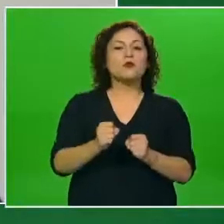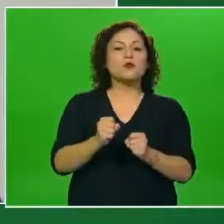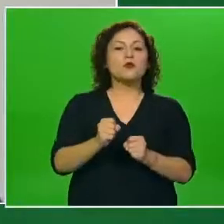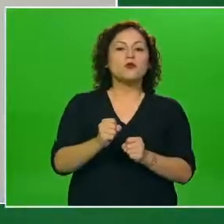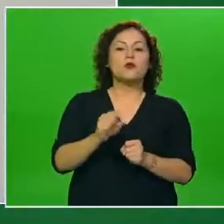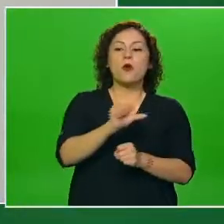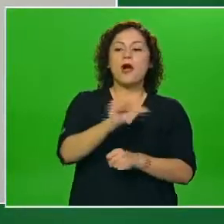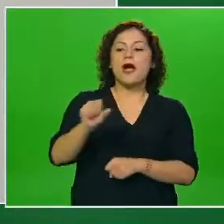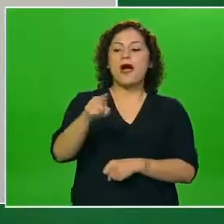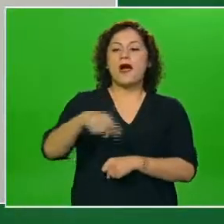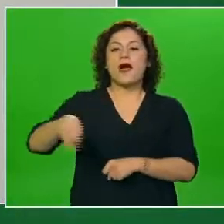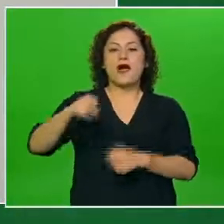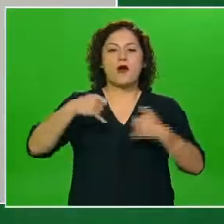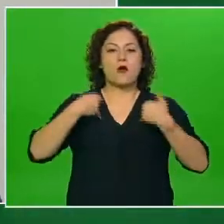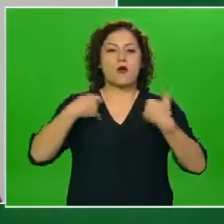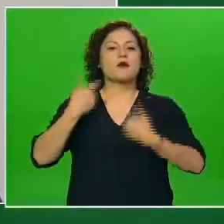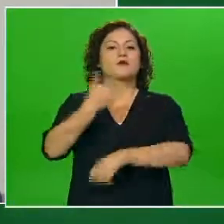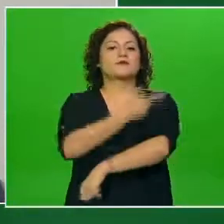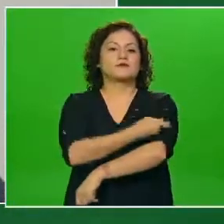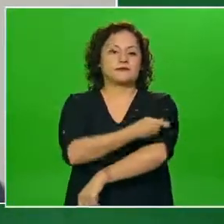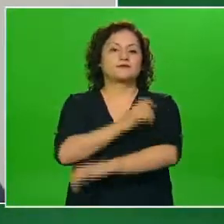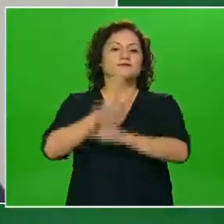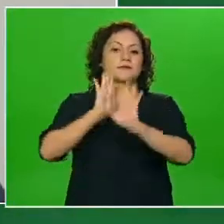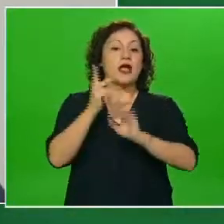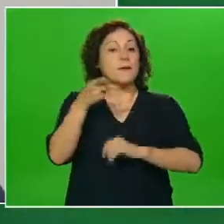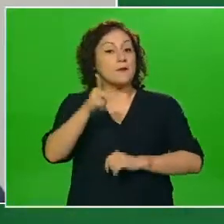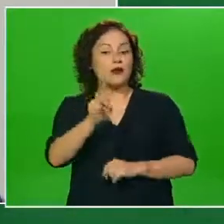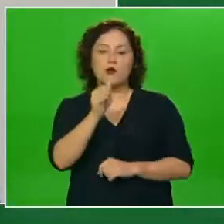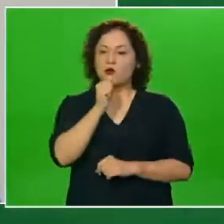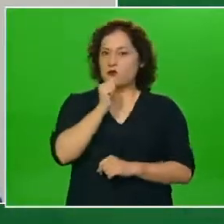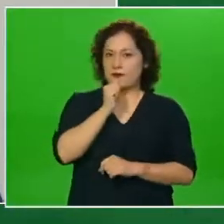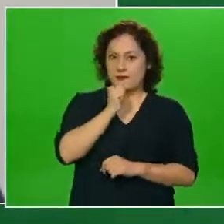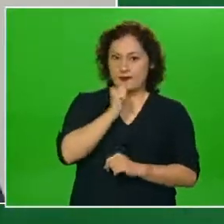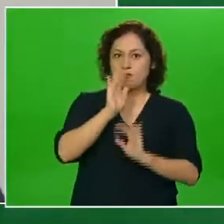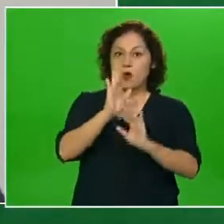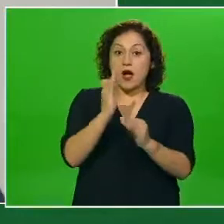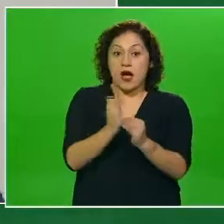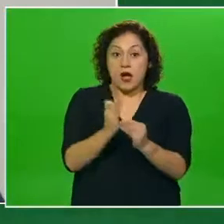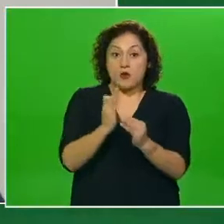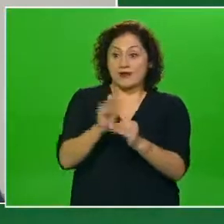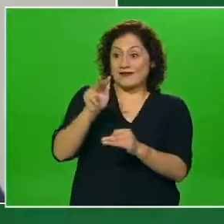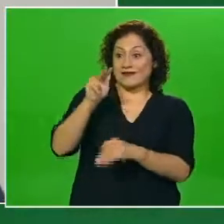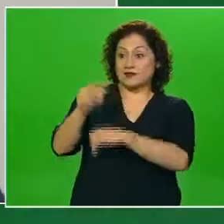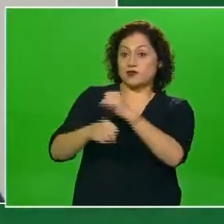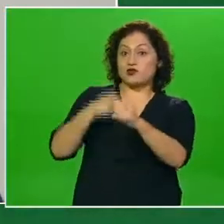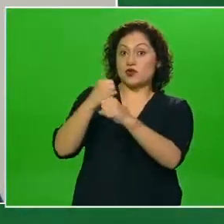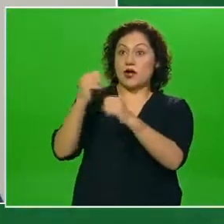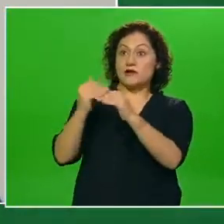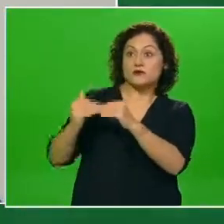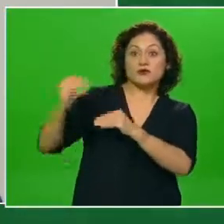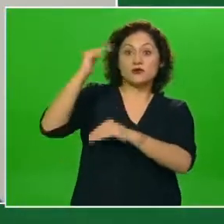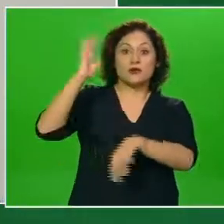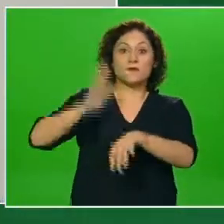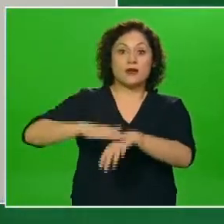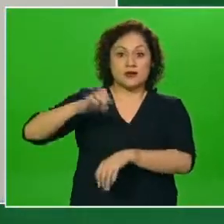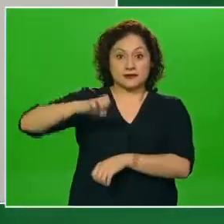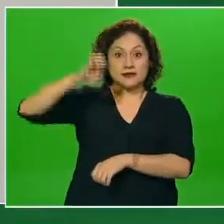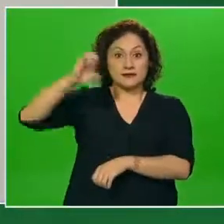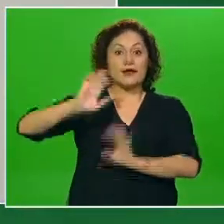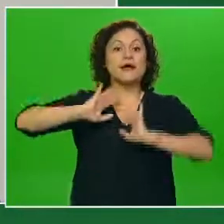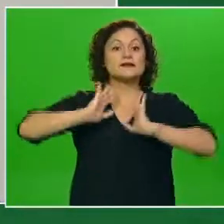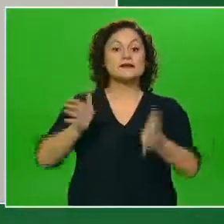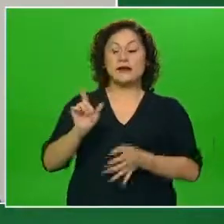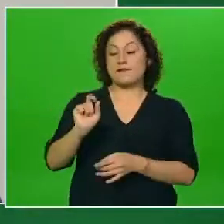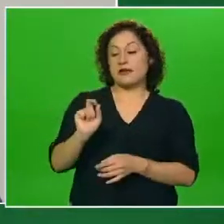grupos. Pero en este momento que estamos vacunando a personas mayores de edad ya tenemos un avance del 20 por ciento de